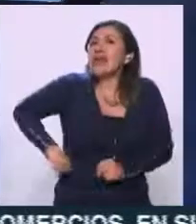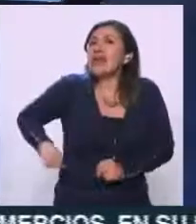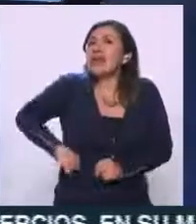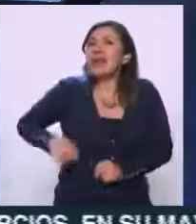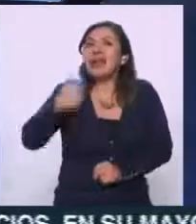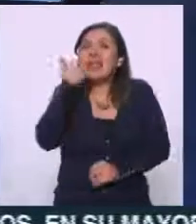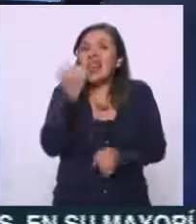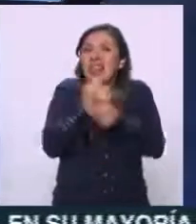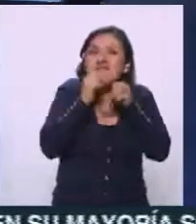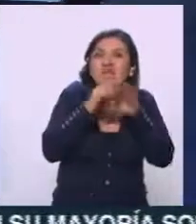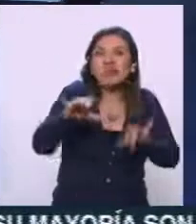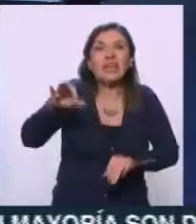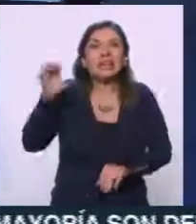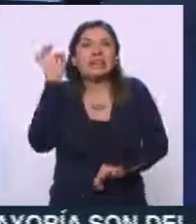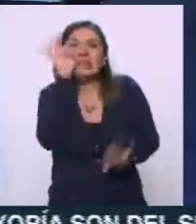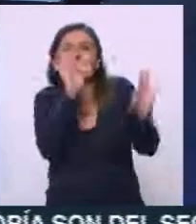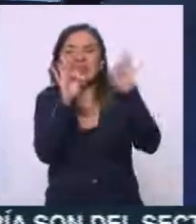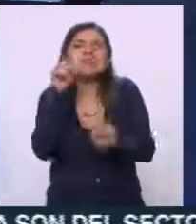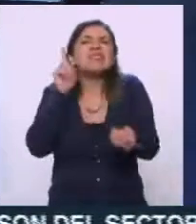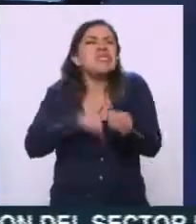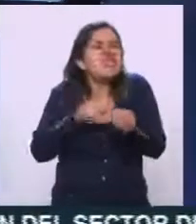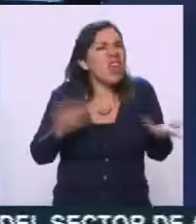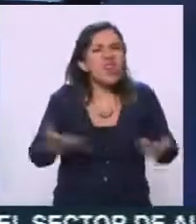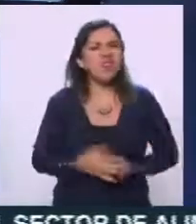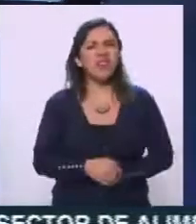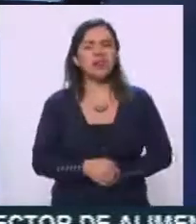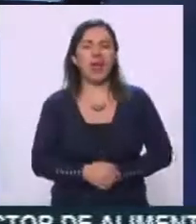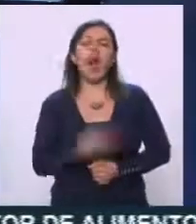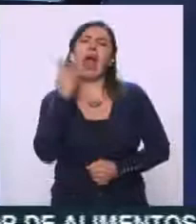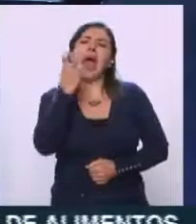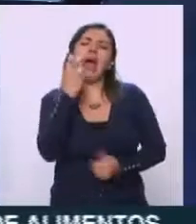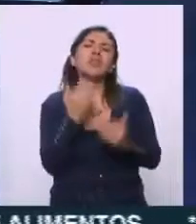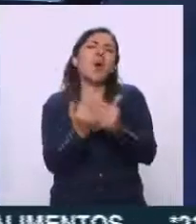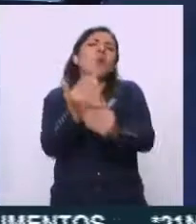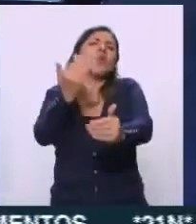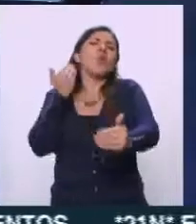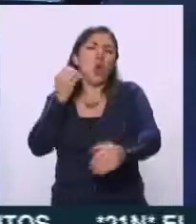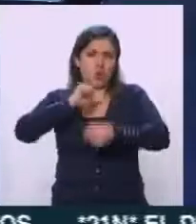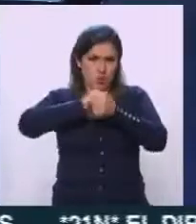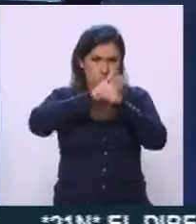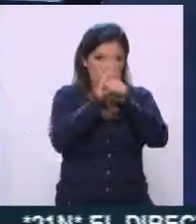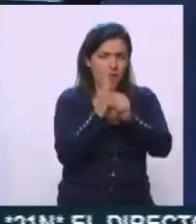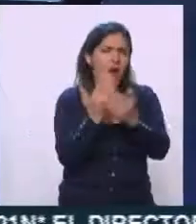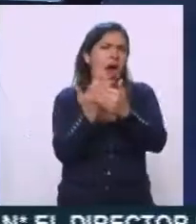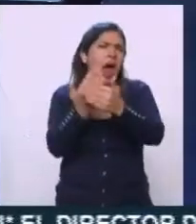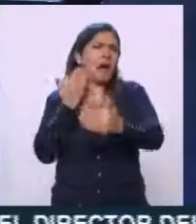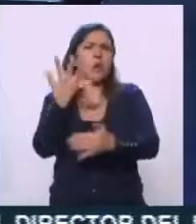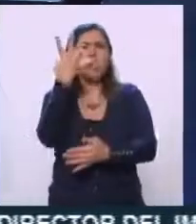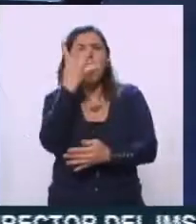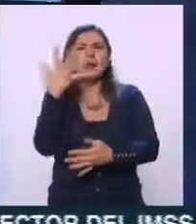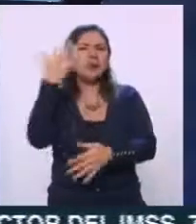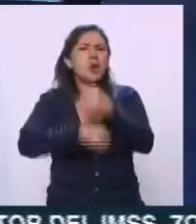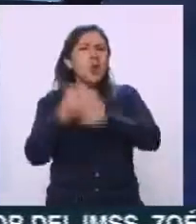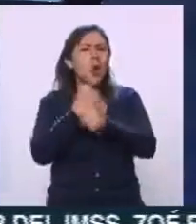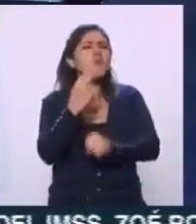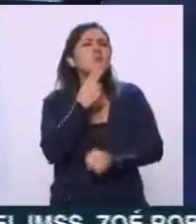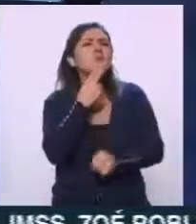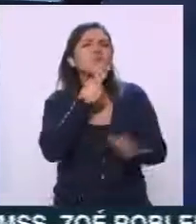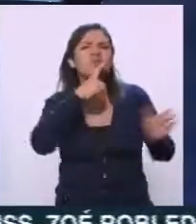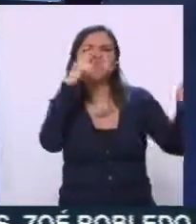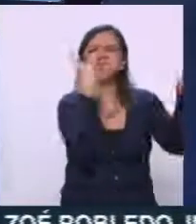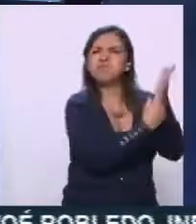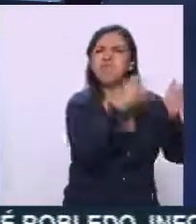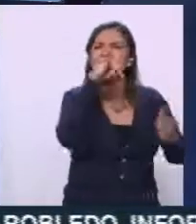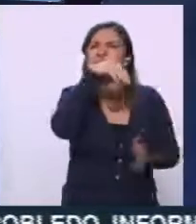de información tendenciosa, maliciosa? Bueno, esto ya existe antes del coronavirus, llevan unos 4 o 5 años, usando logotipos de